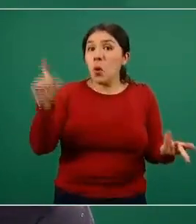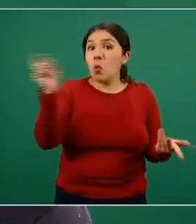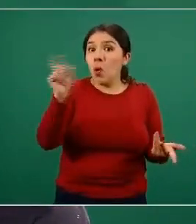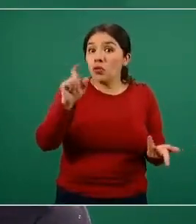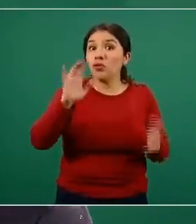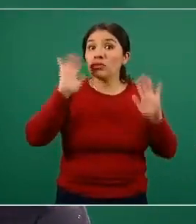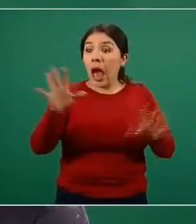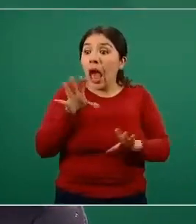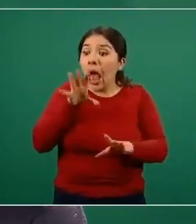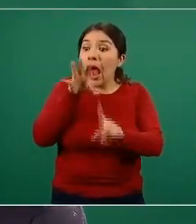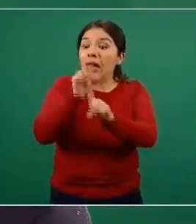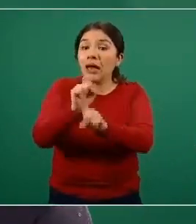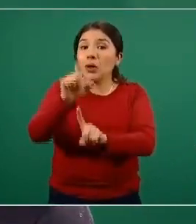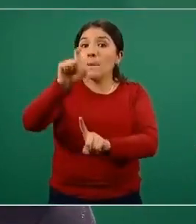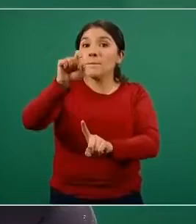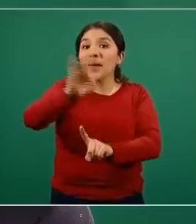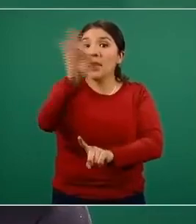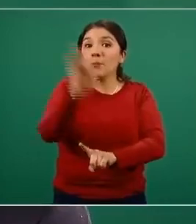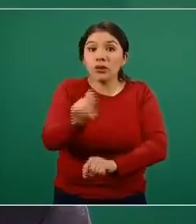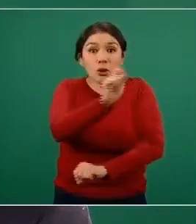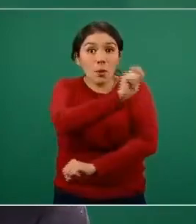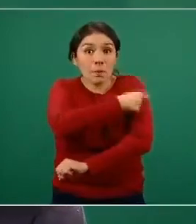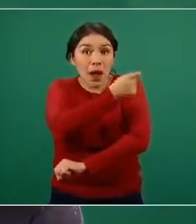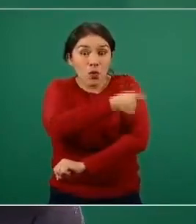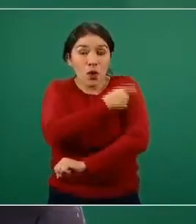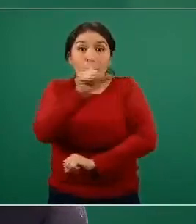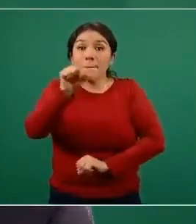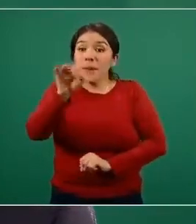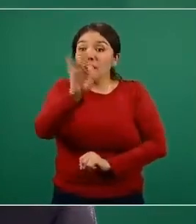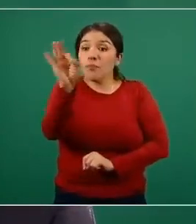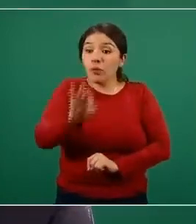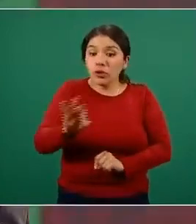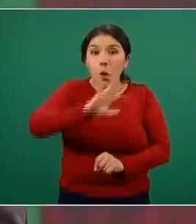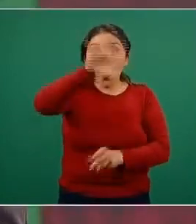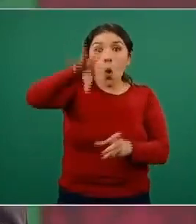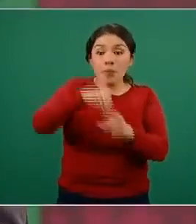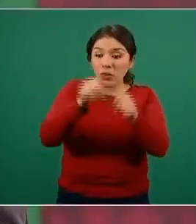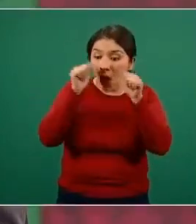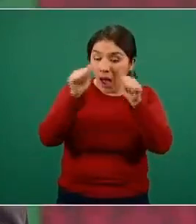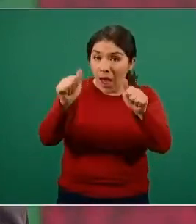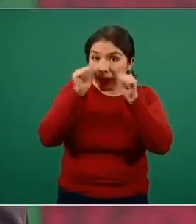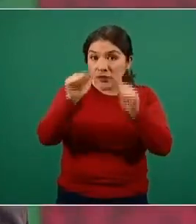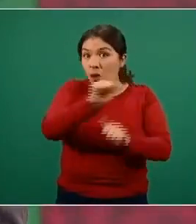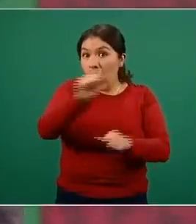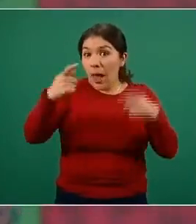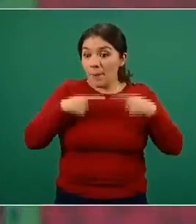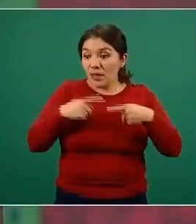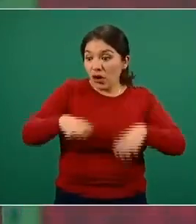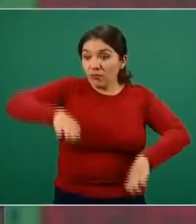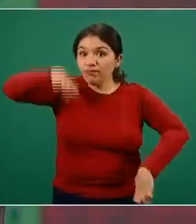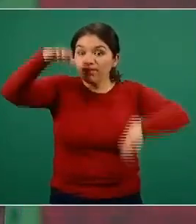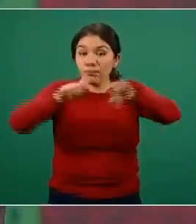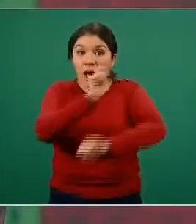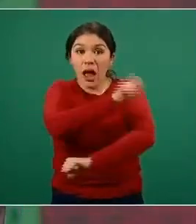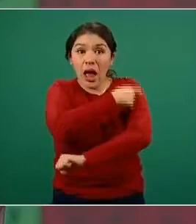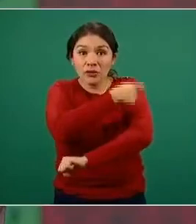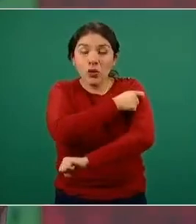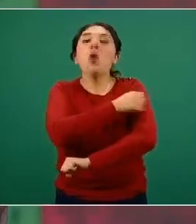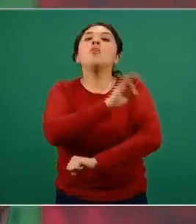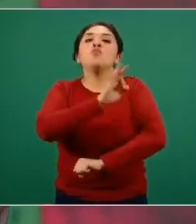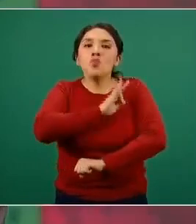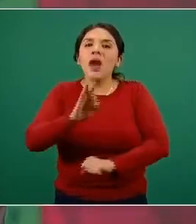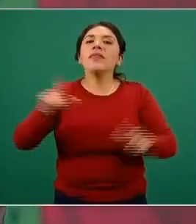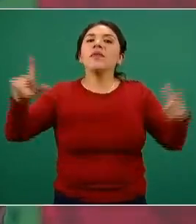20 por ciento de uso de la vacuna, decir, 20 por ciento de cobertura de la población, ya se logra una